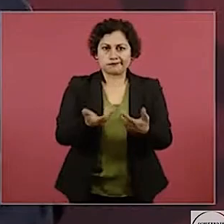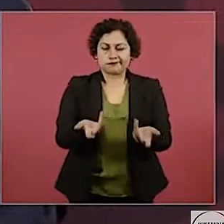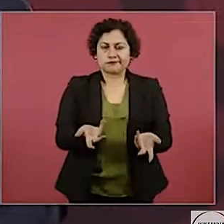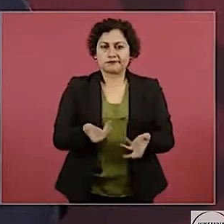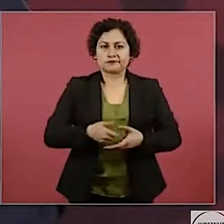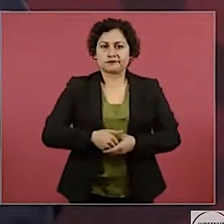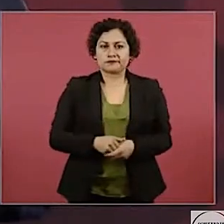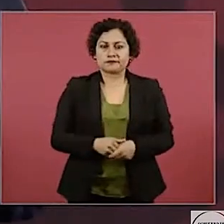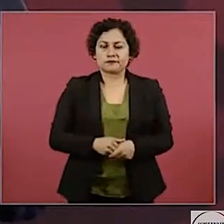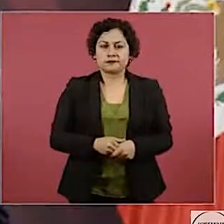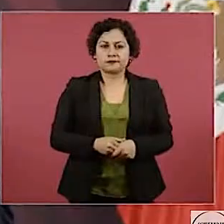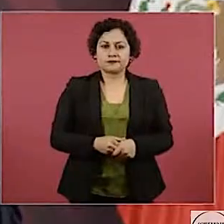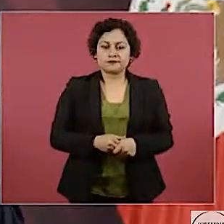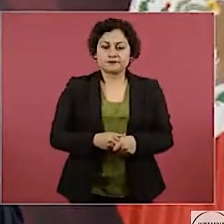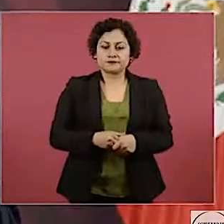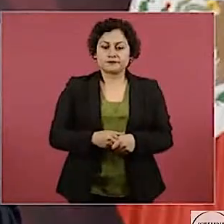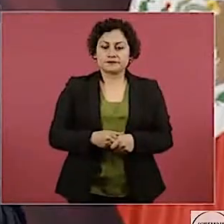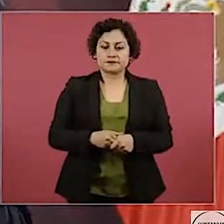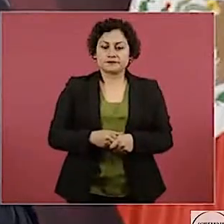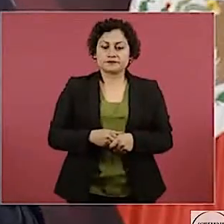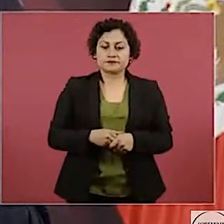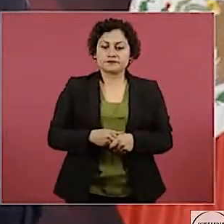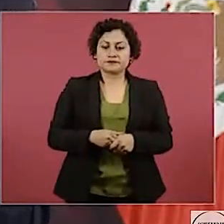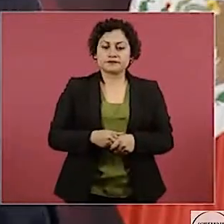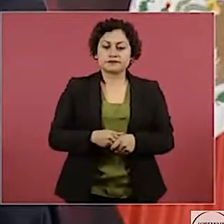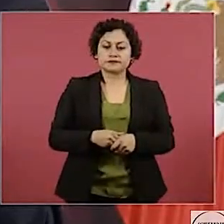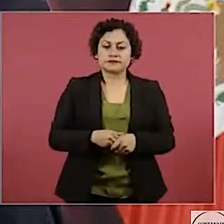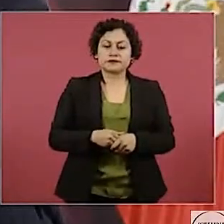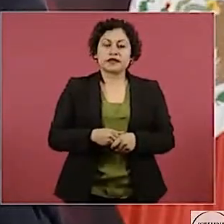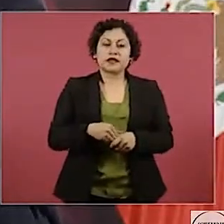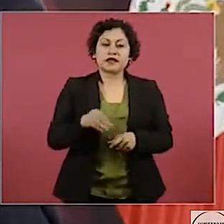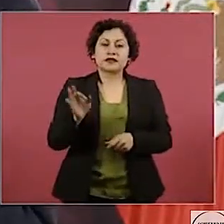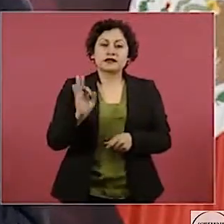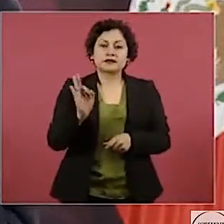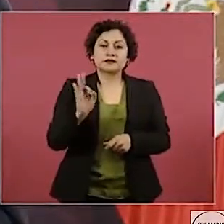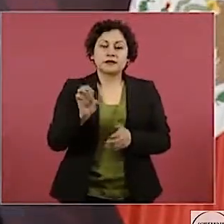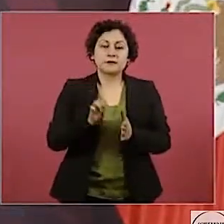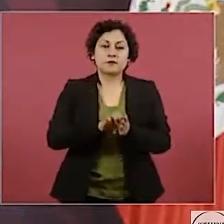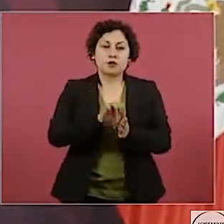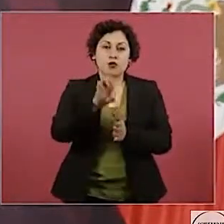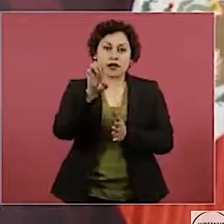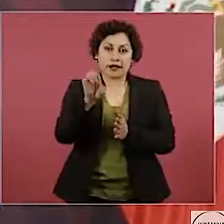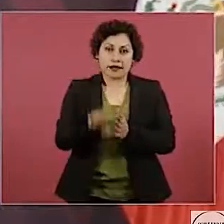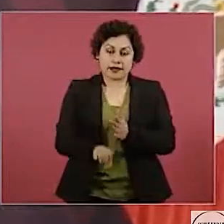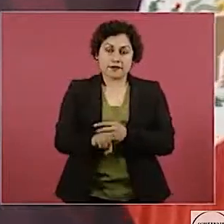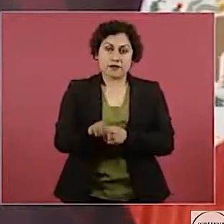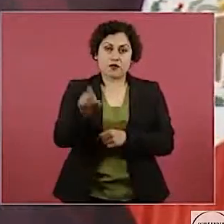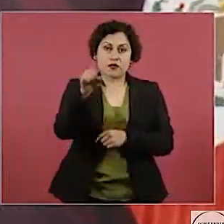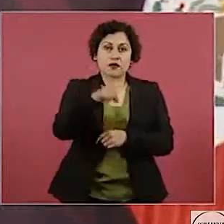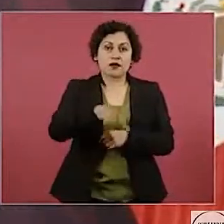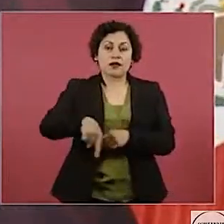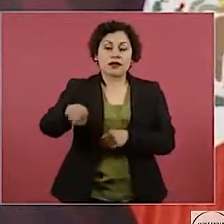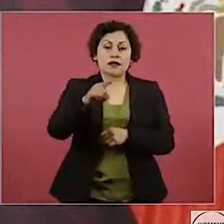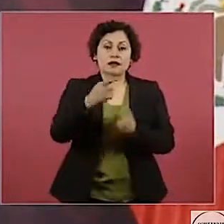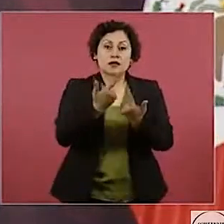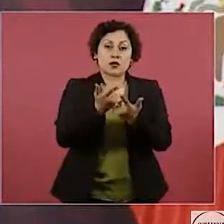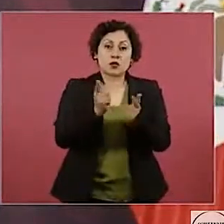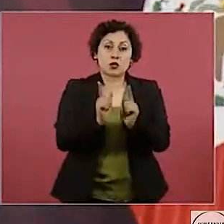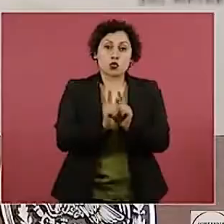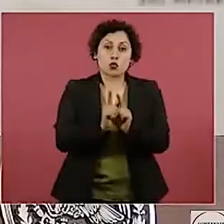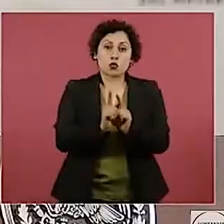Entonces, si este bloque conservador corrupto tiene